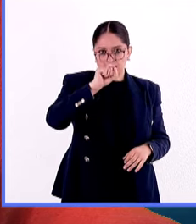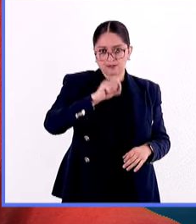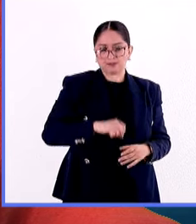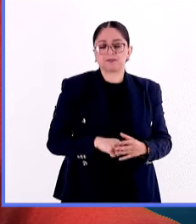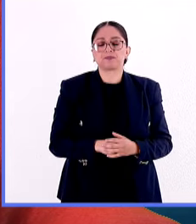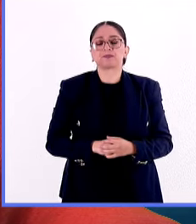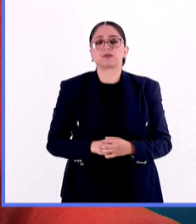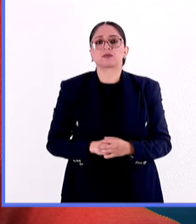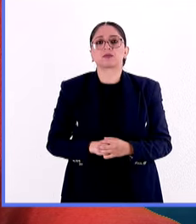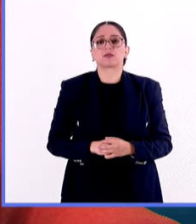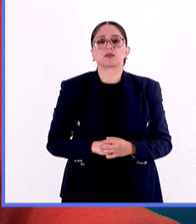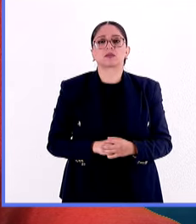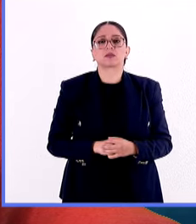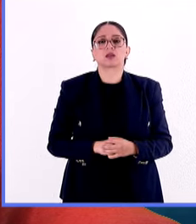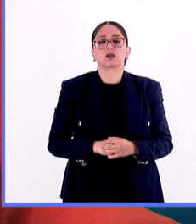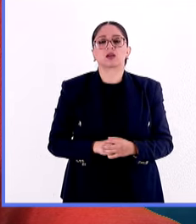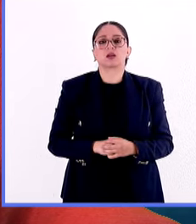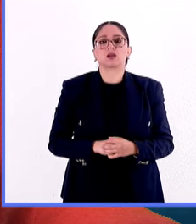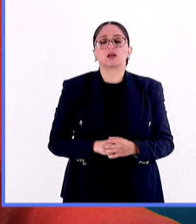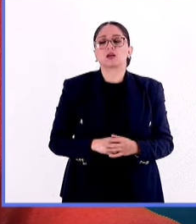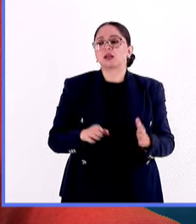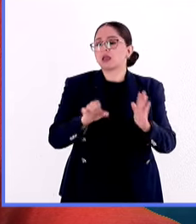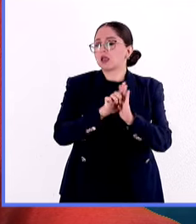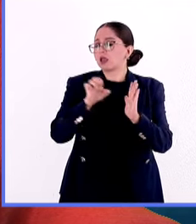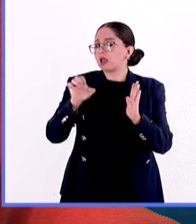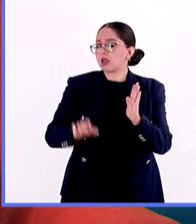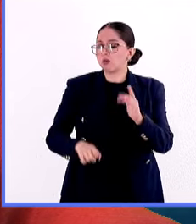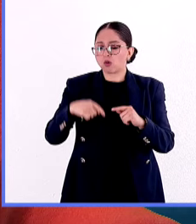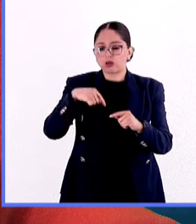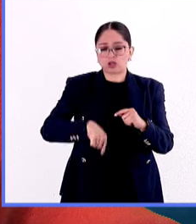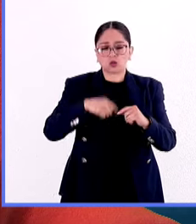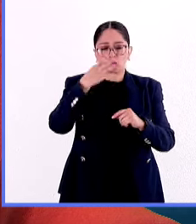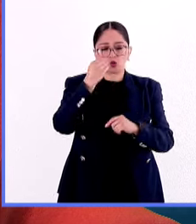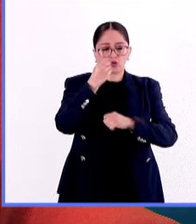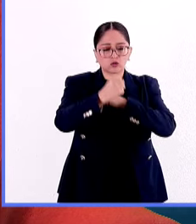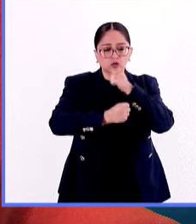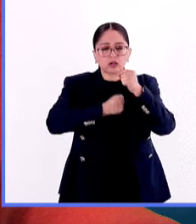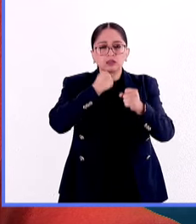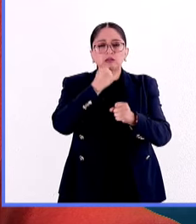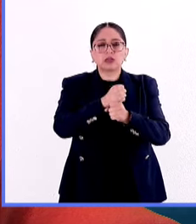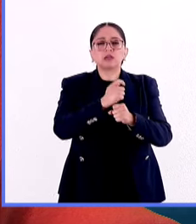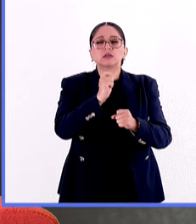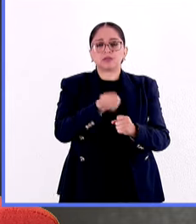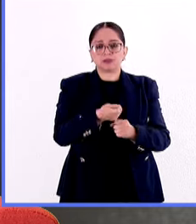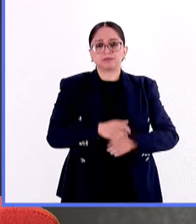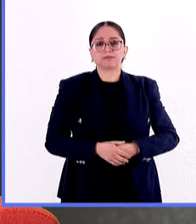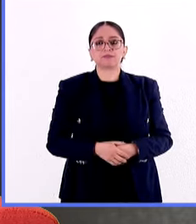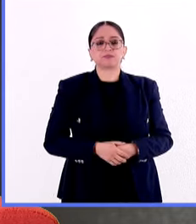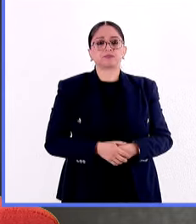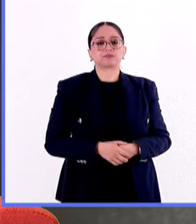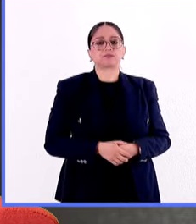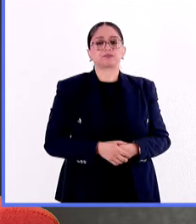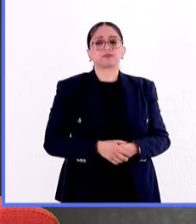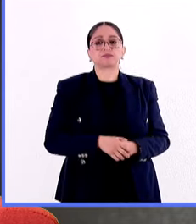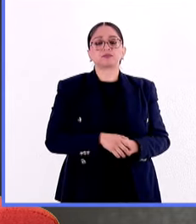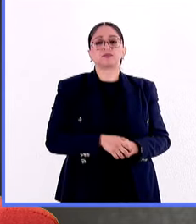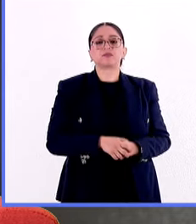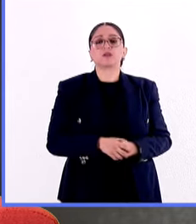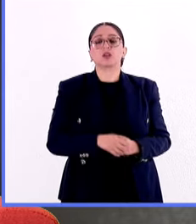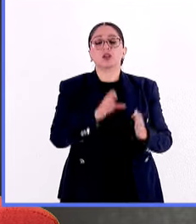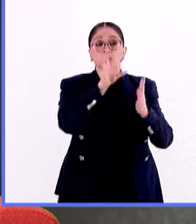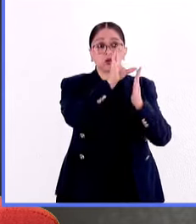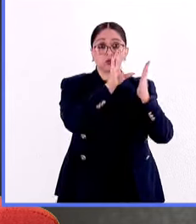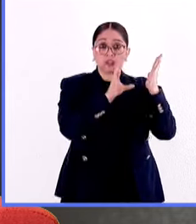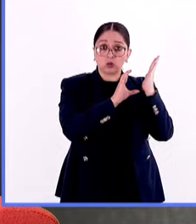relevancia, el papel que tiene en un país como el nuestro a lo largo de los años? Sí, la constitución fue promulgada con un